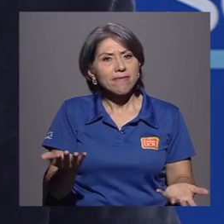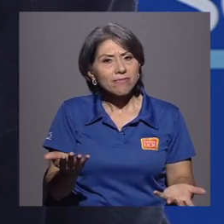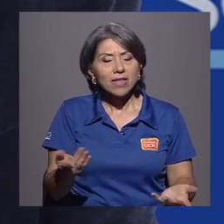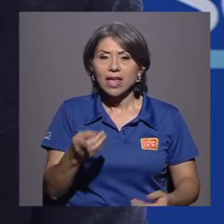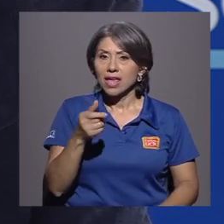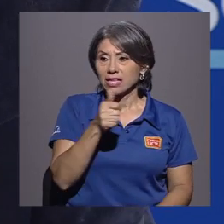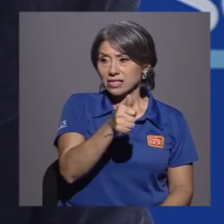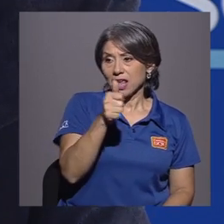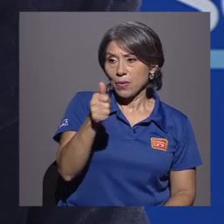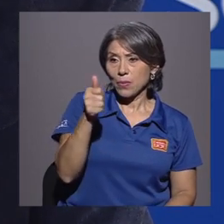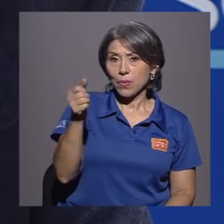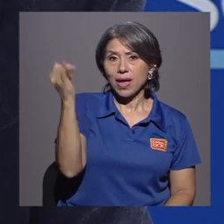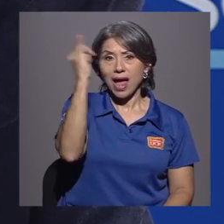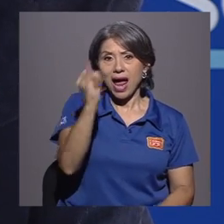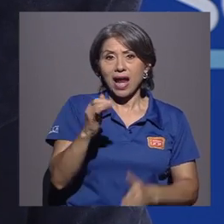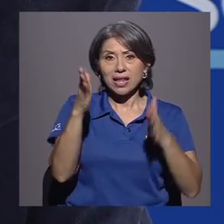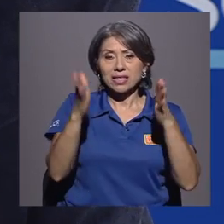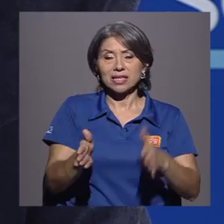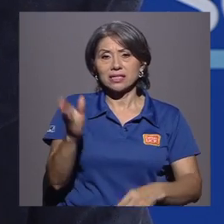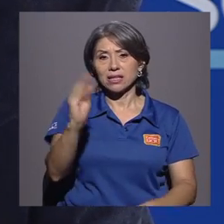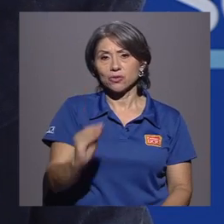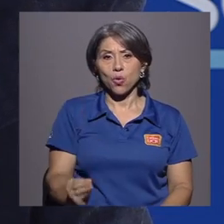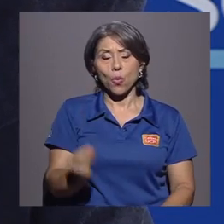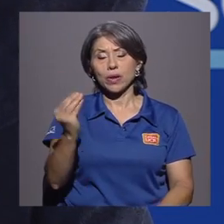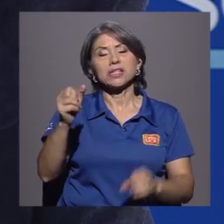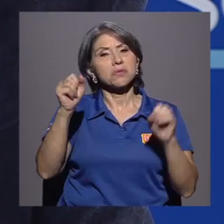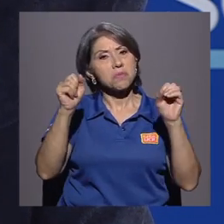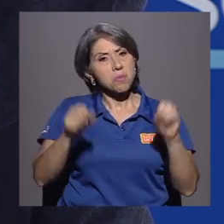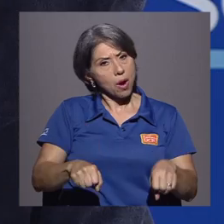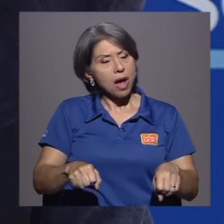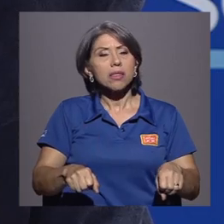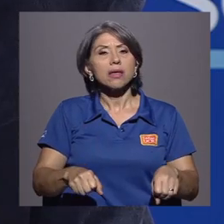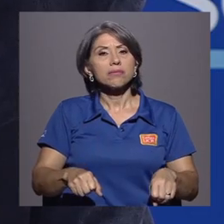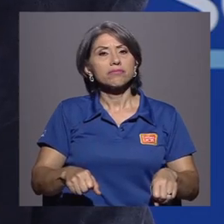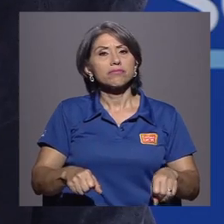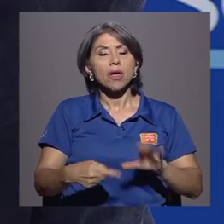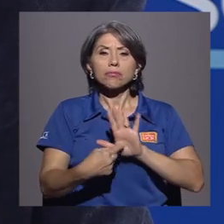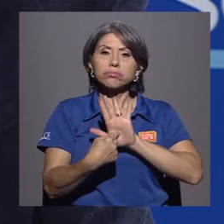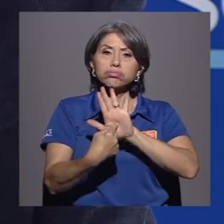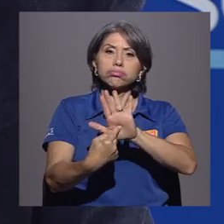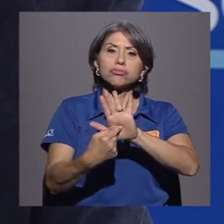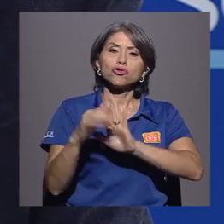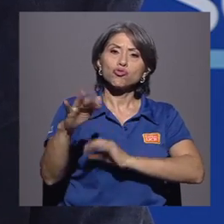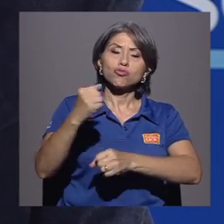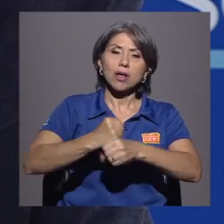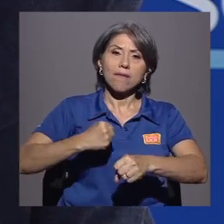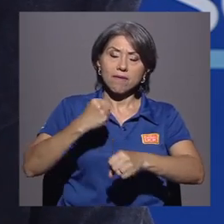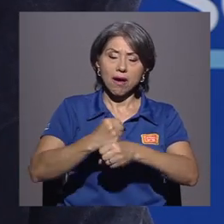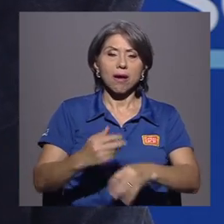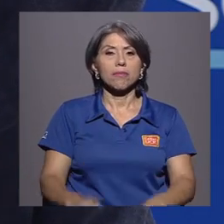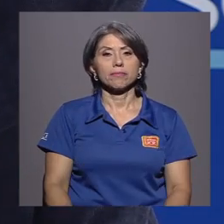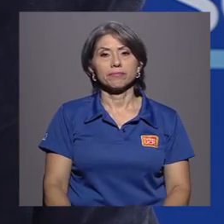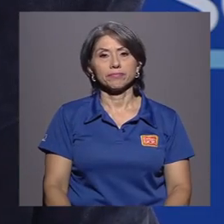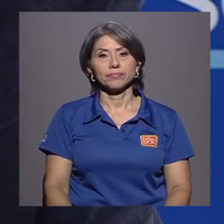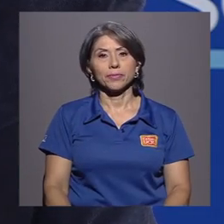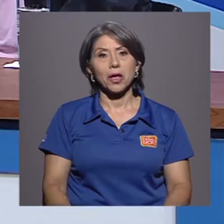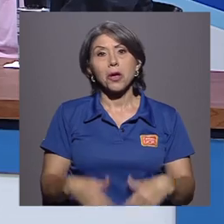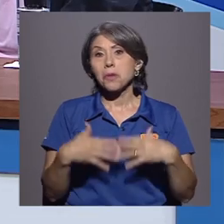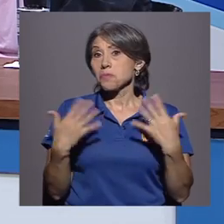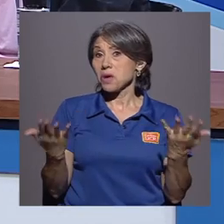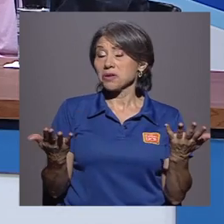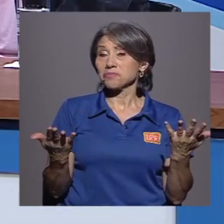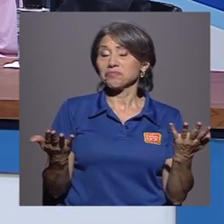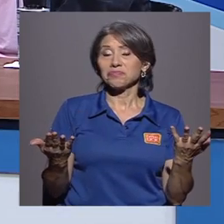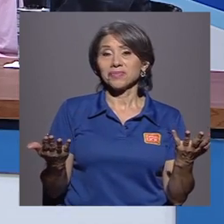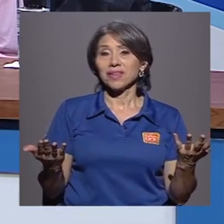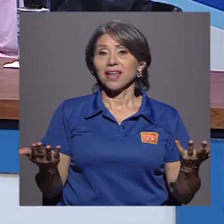los artistas jóvenes pueden dar a conocer su trabajo, exponerlo ahí. Bueno, Hernán,